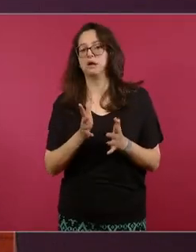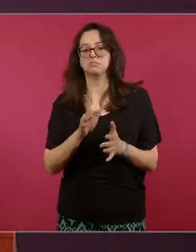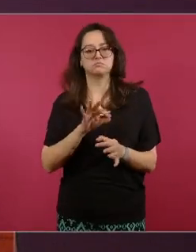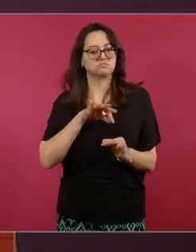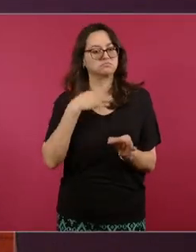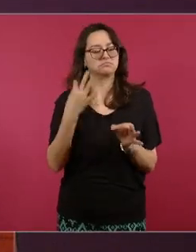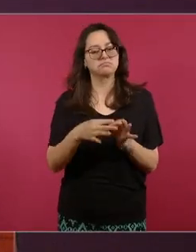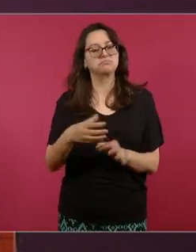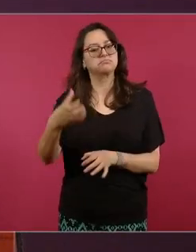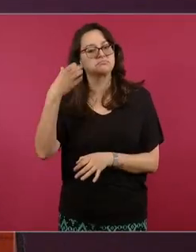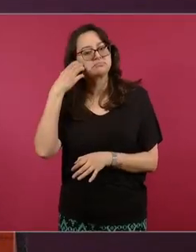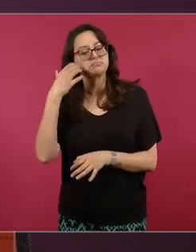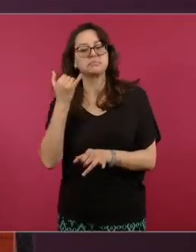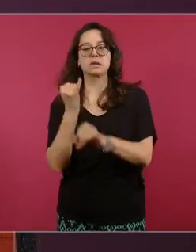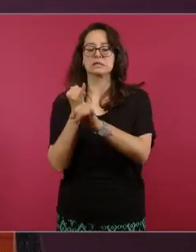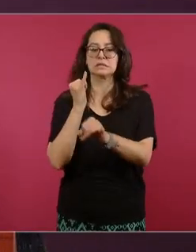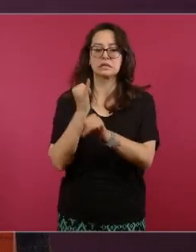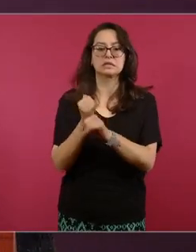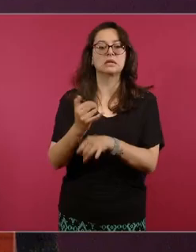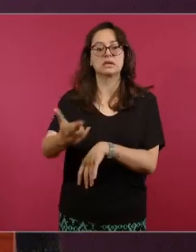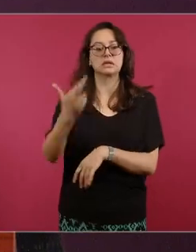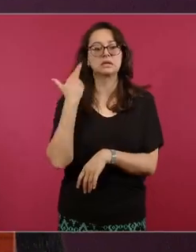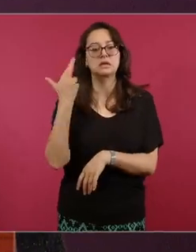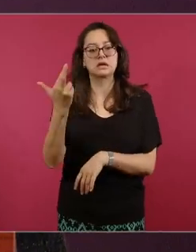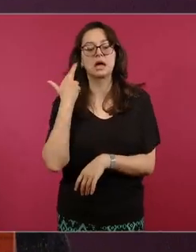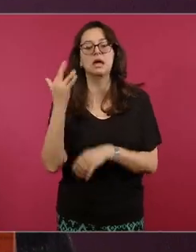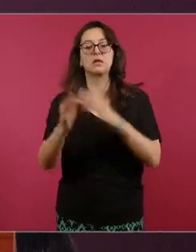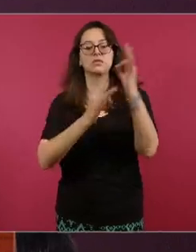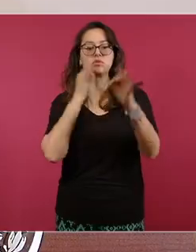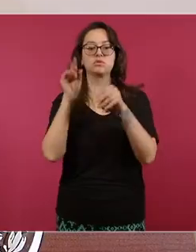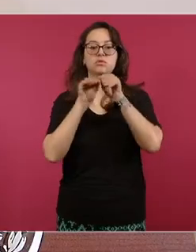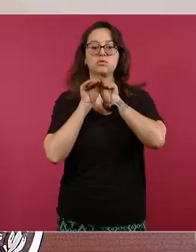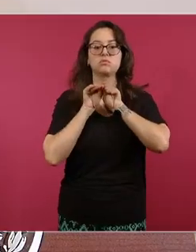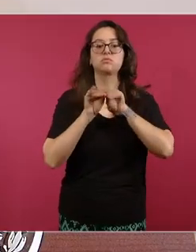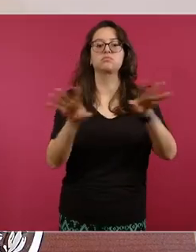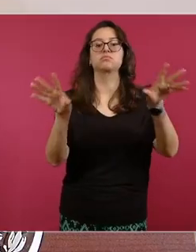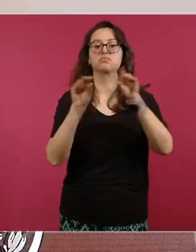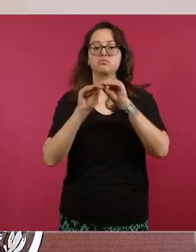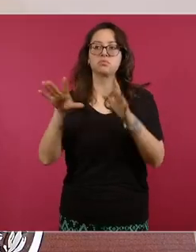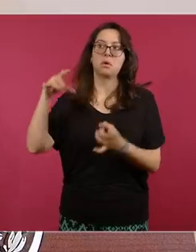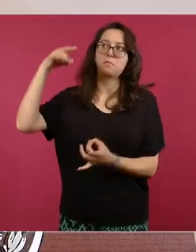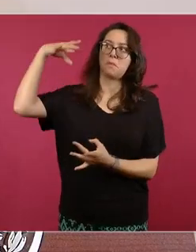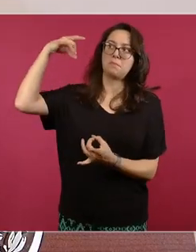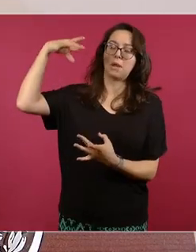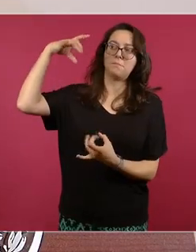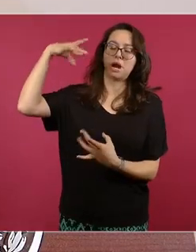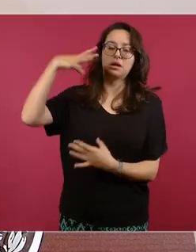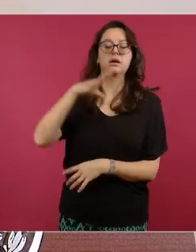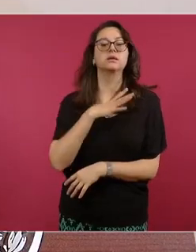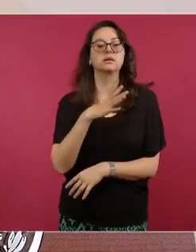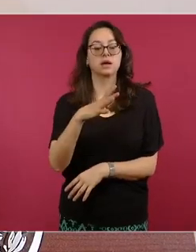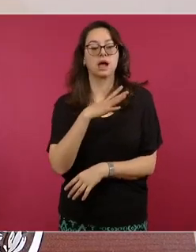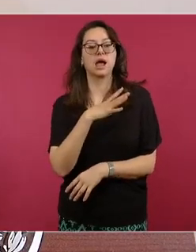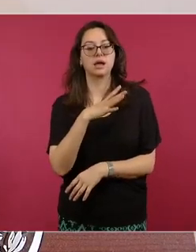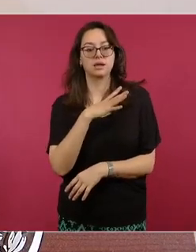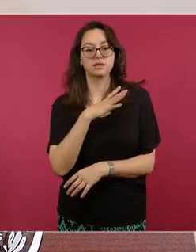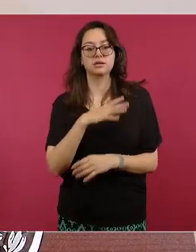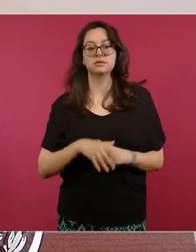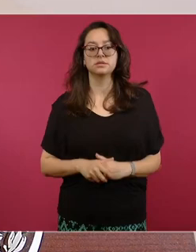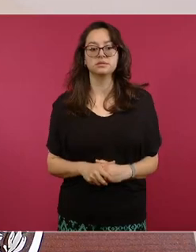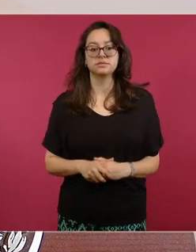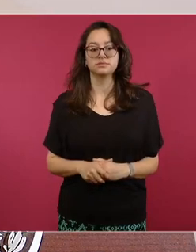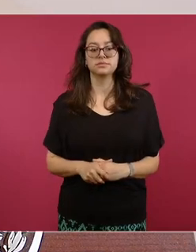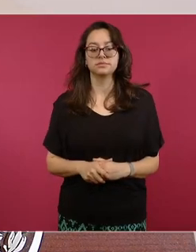la recuperación de internet, radiodifusión y conectividad satelital. Seguimos trabajando